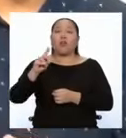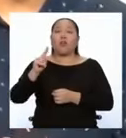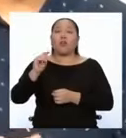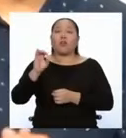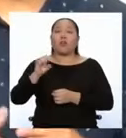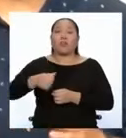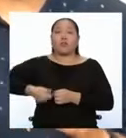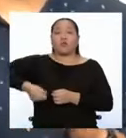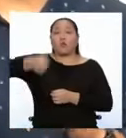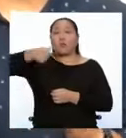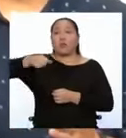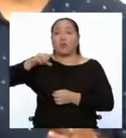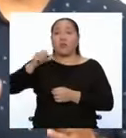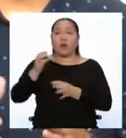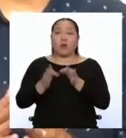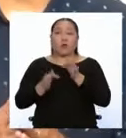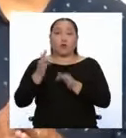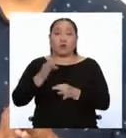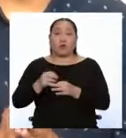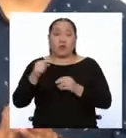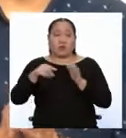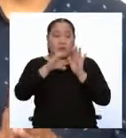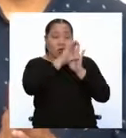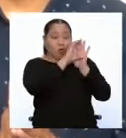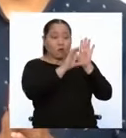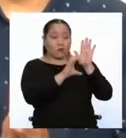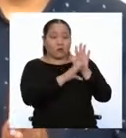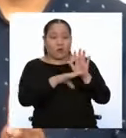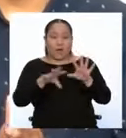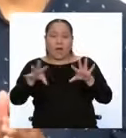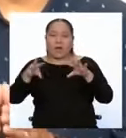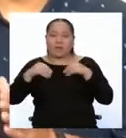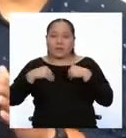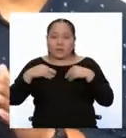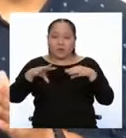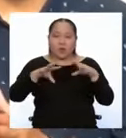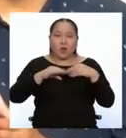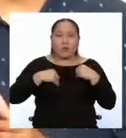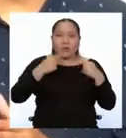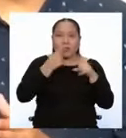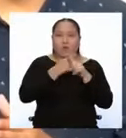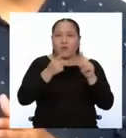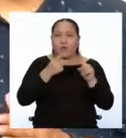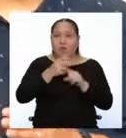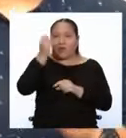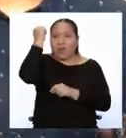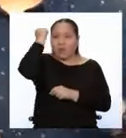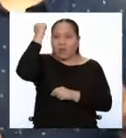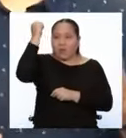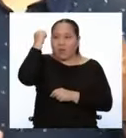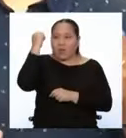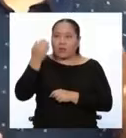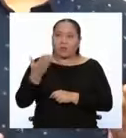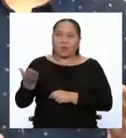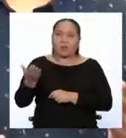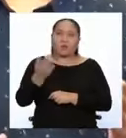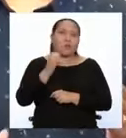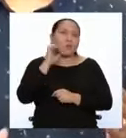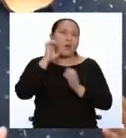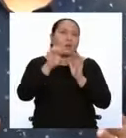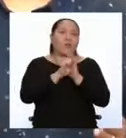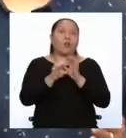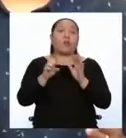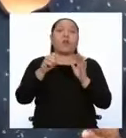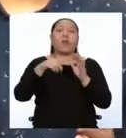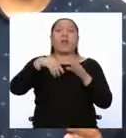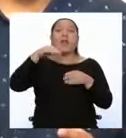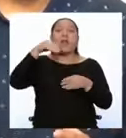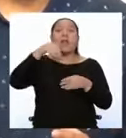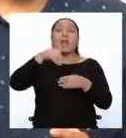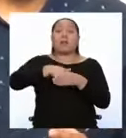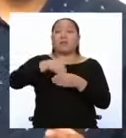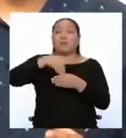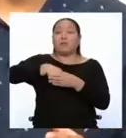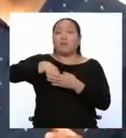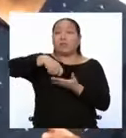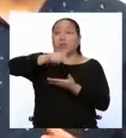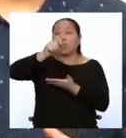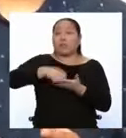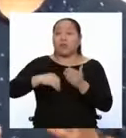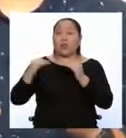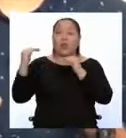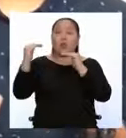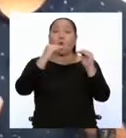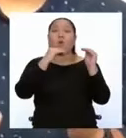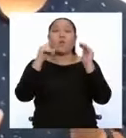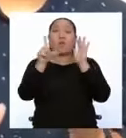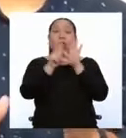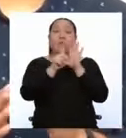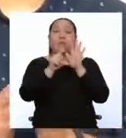saber también que esta constitución reconoció una serie de derechos a los ciudadanos, como el derecho al sufragio, la igualdad ante la ley,